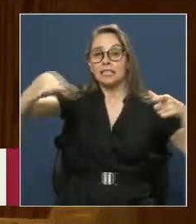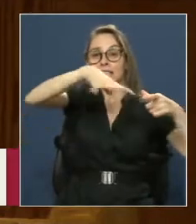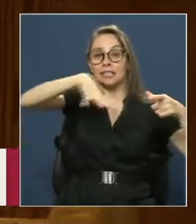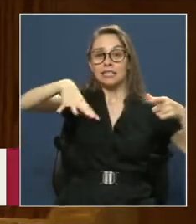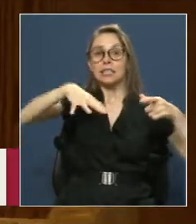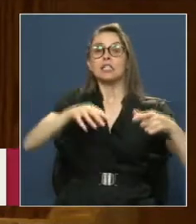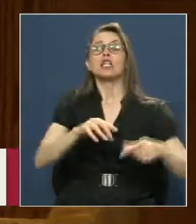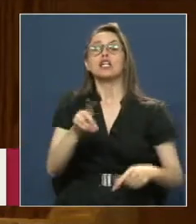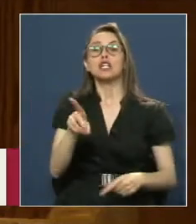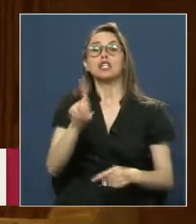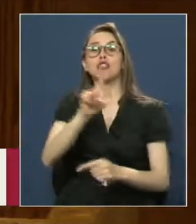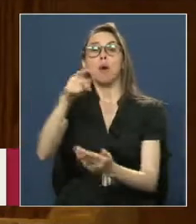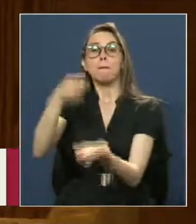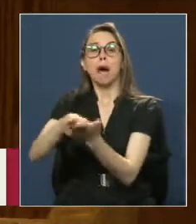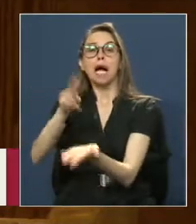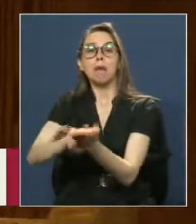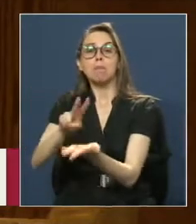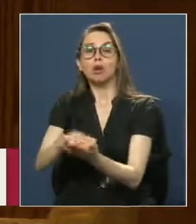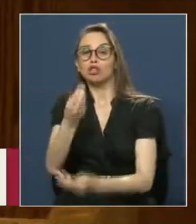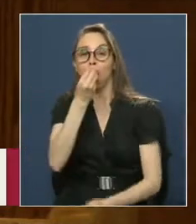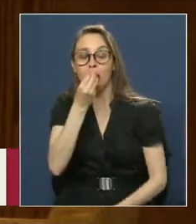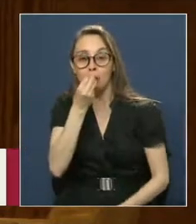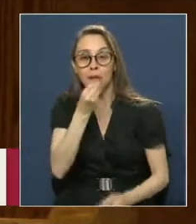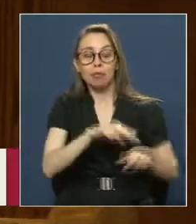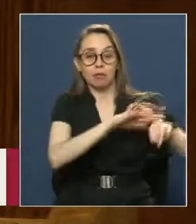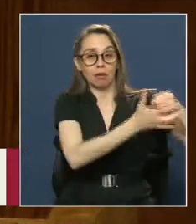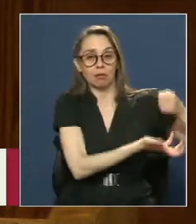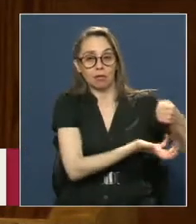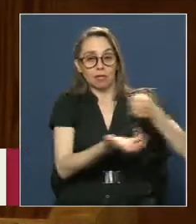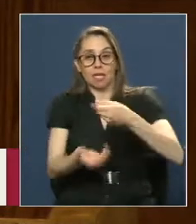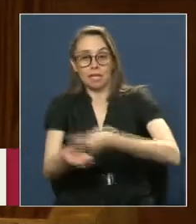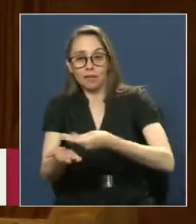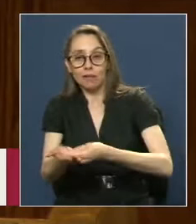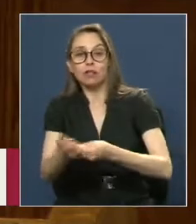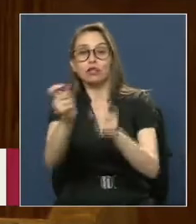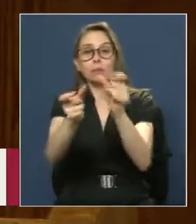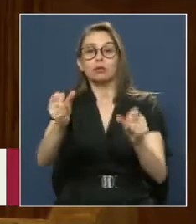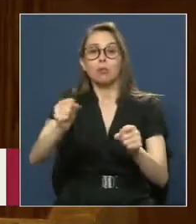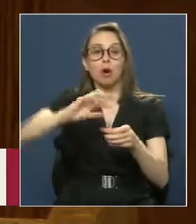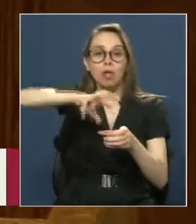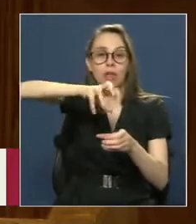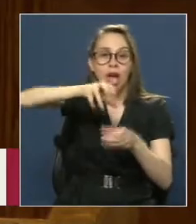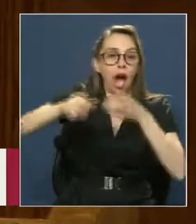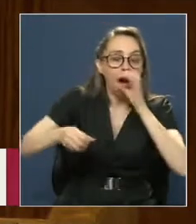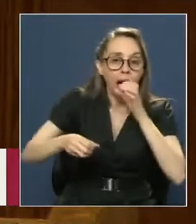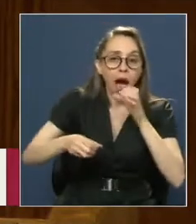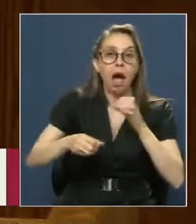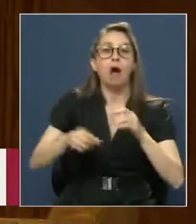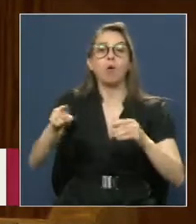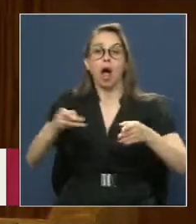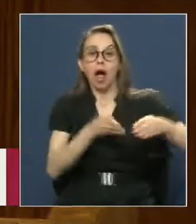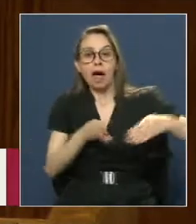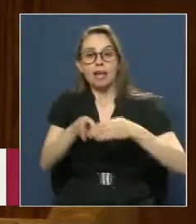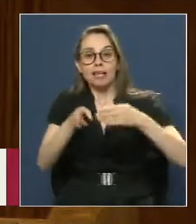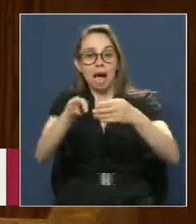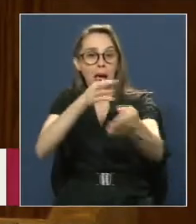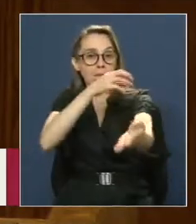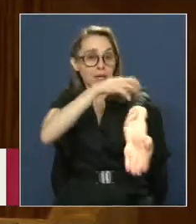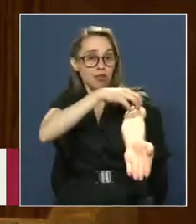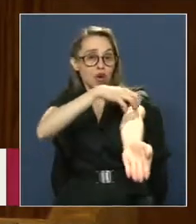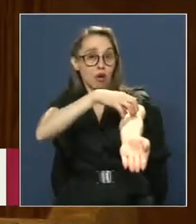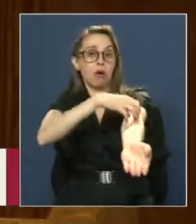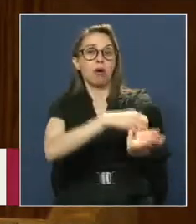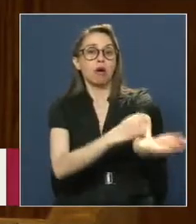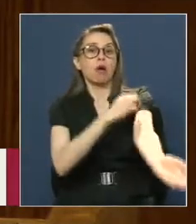alimenticia Las que apuntaban Al financiamiento E inversiones En acceso Al agua potable La conectividad De la región Con el resto Del país